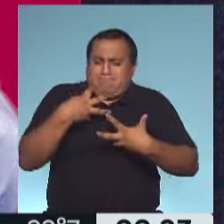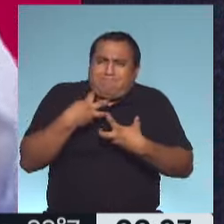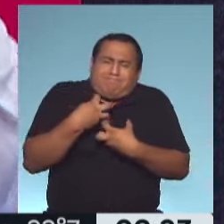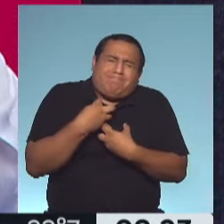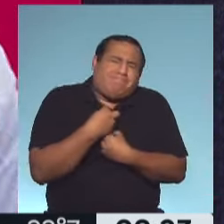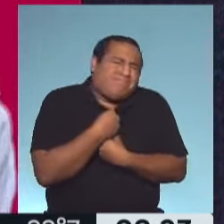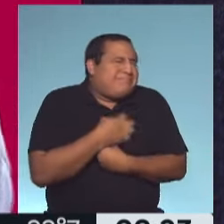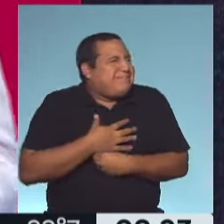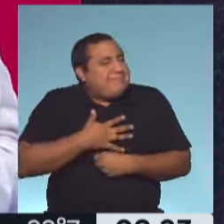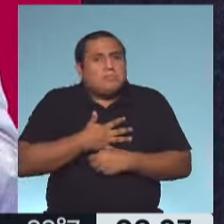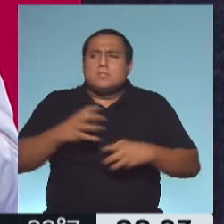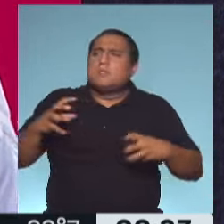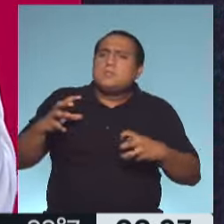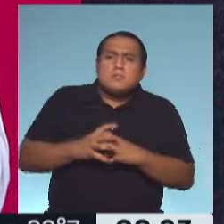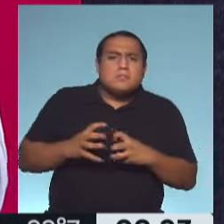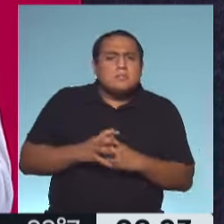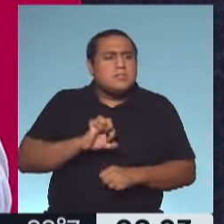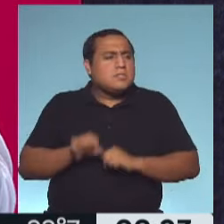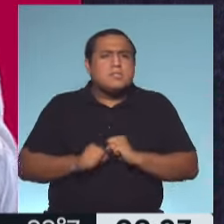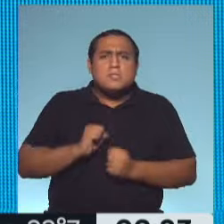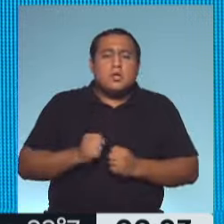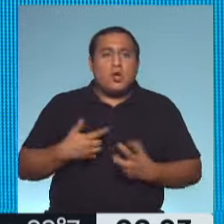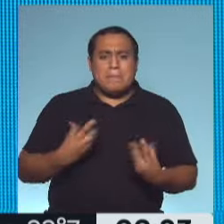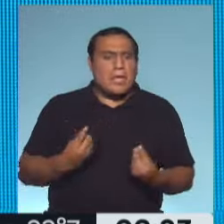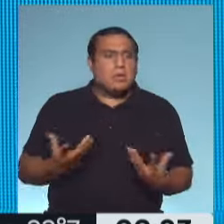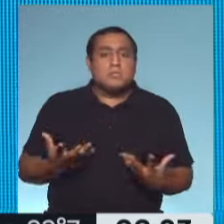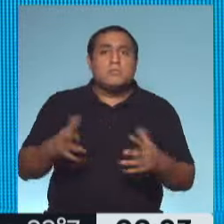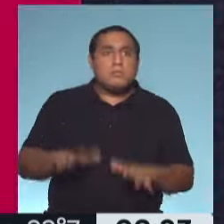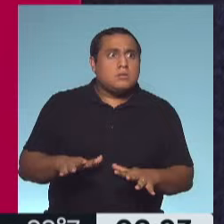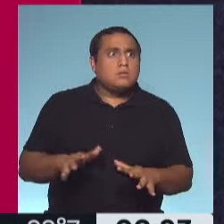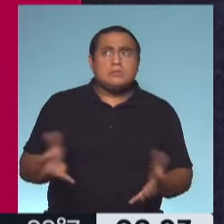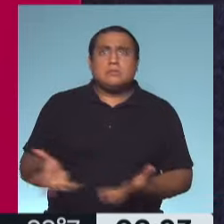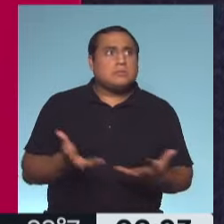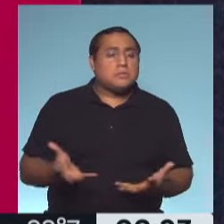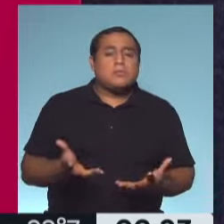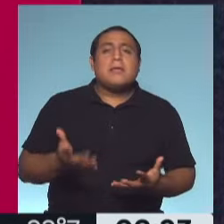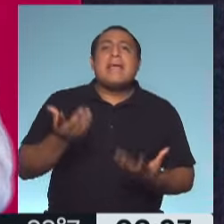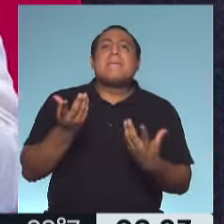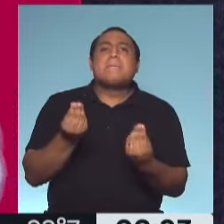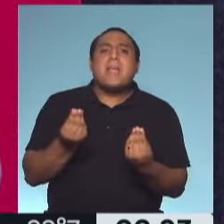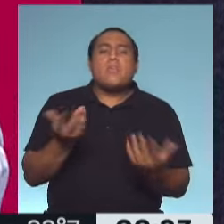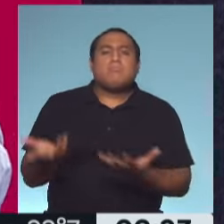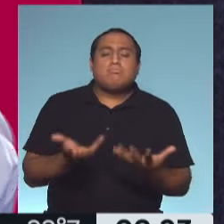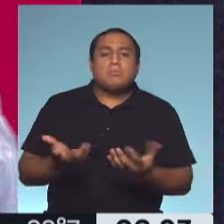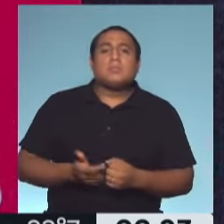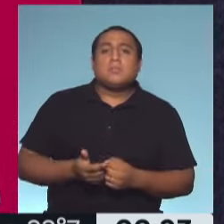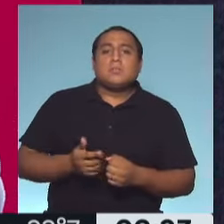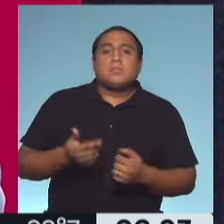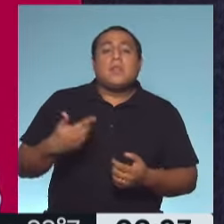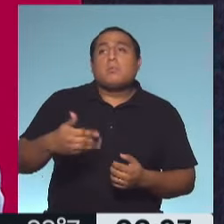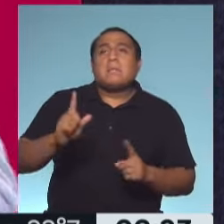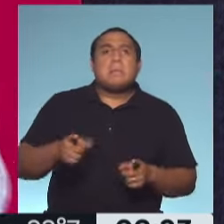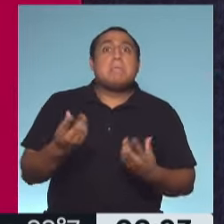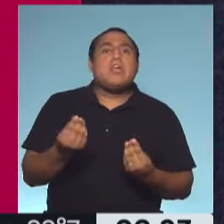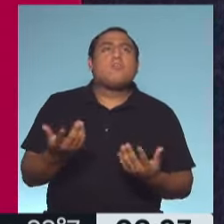fuerte, que la ansiedad nos empuja, que los miedos nos paralizan. Desde un miedo muy difuso hasta un miedo mucho más concreto del temor a